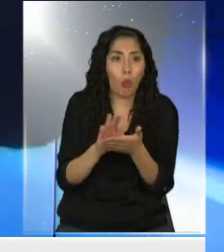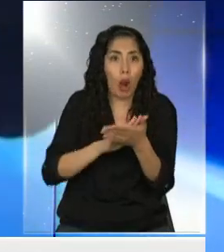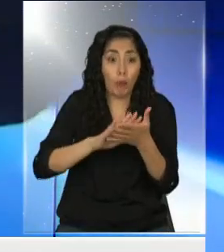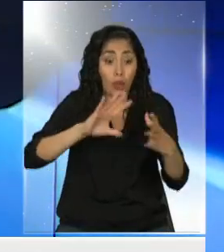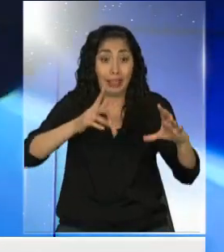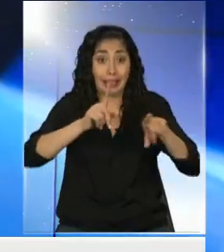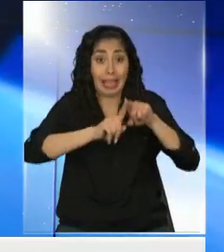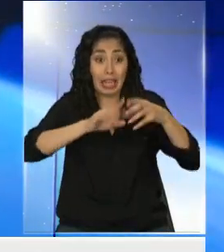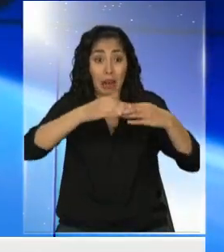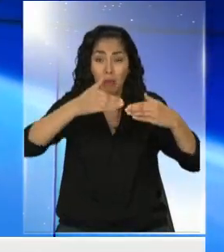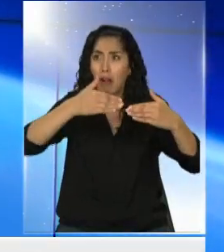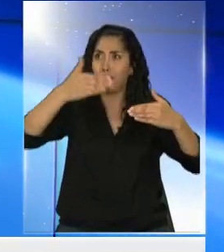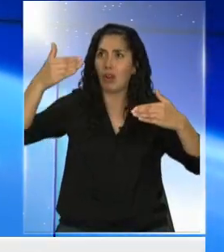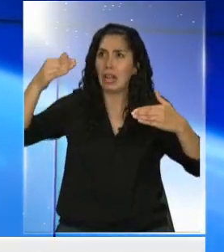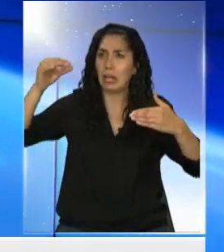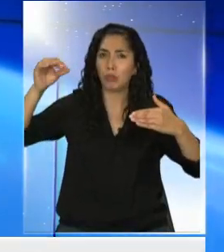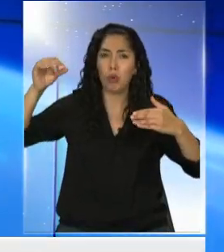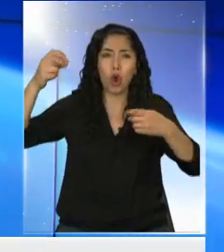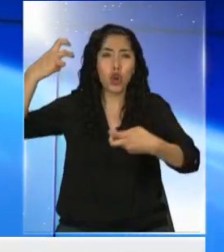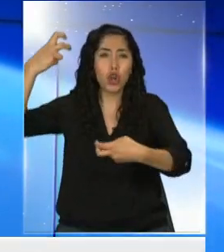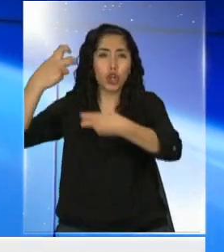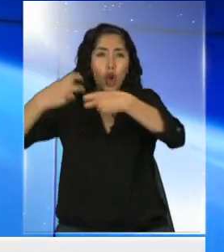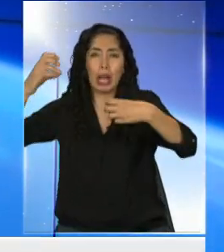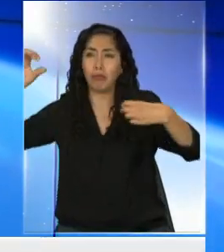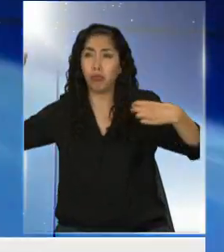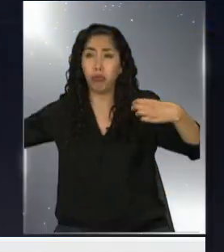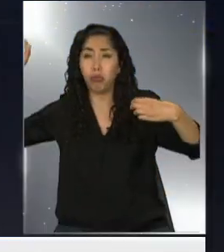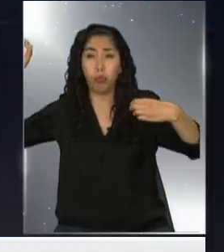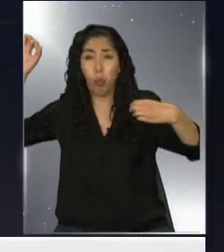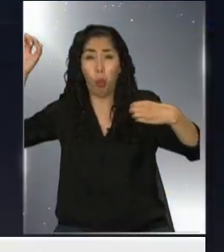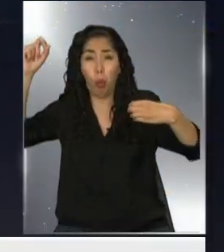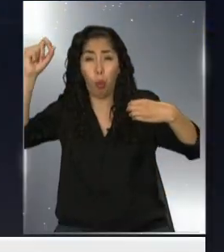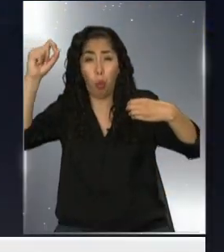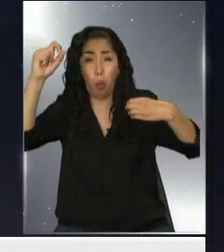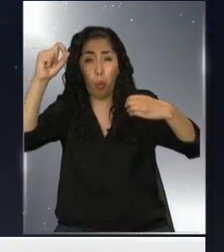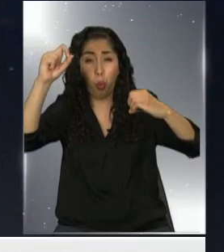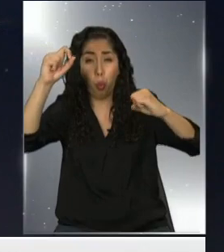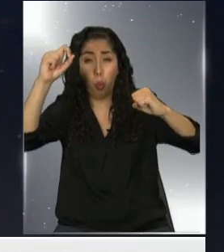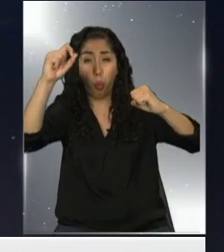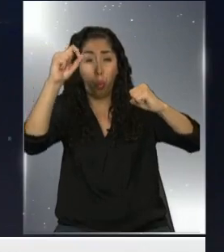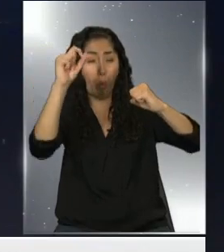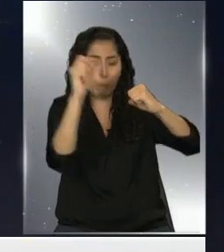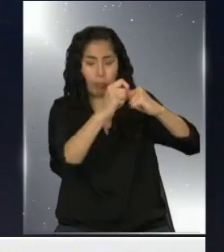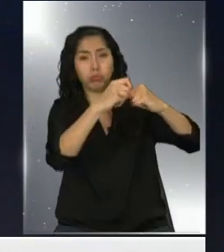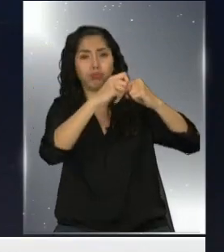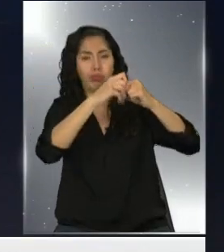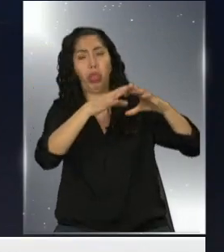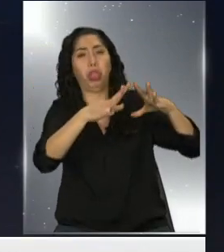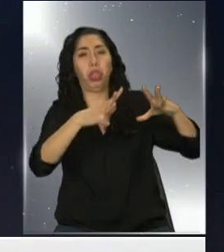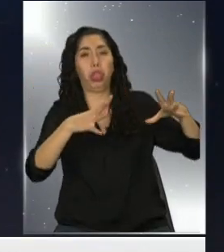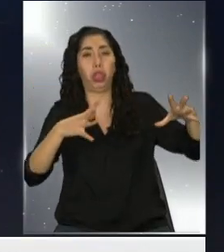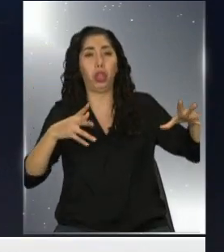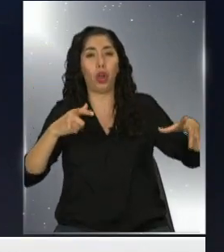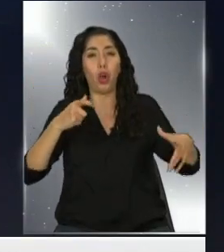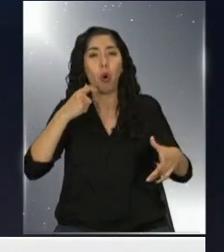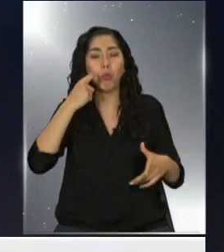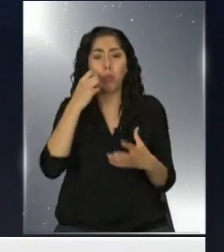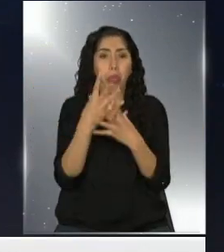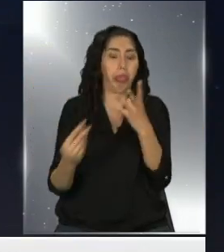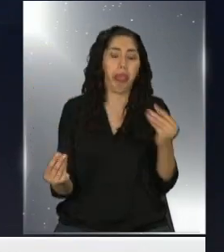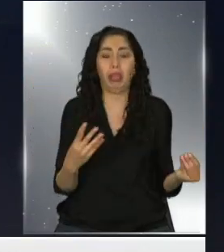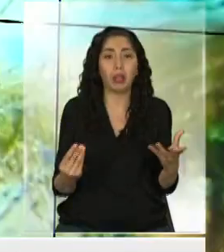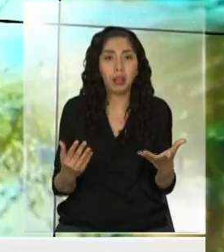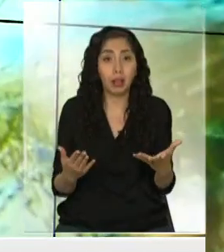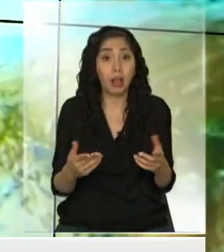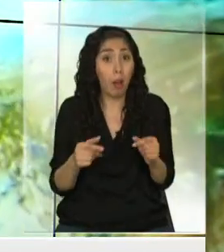a miles de kilómetros por hora o por segundo llegue, impacte a la Tierra y genere una nueva extinción masiva, algo de eso puede suceder.